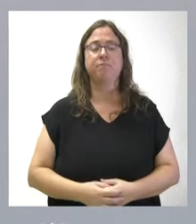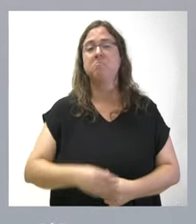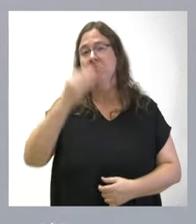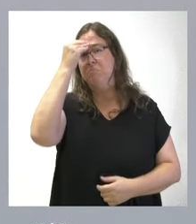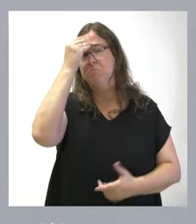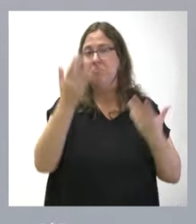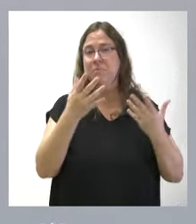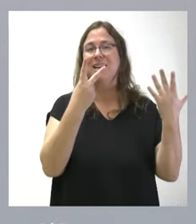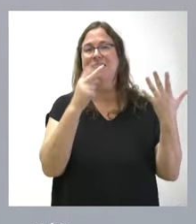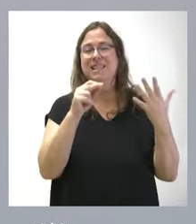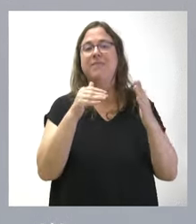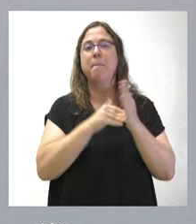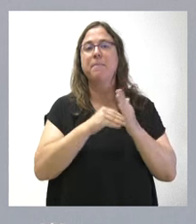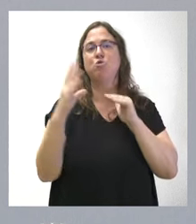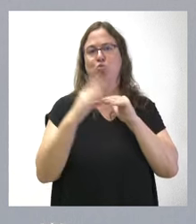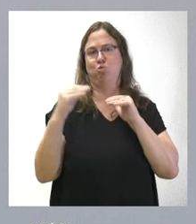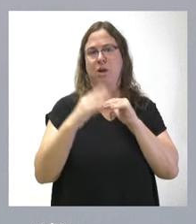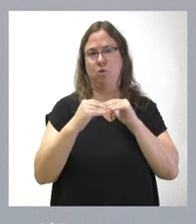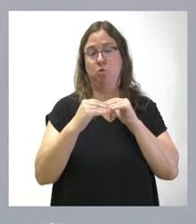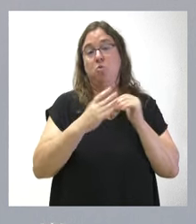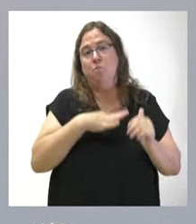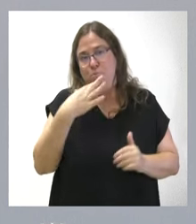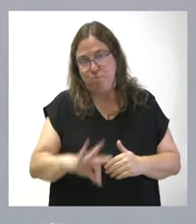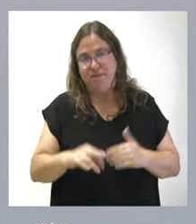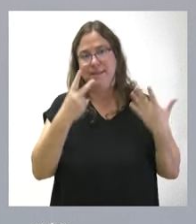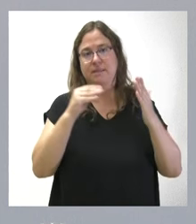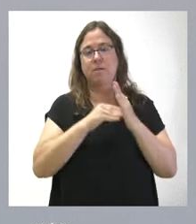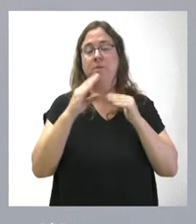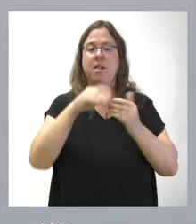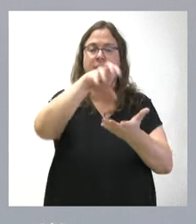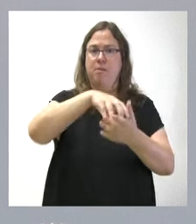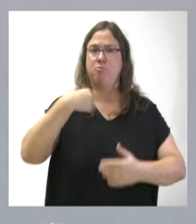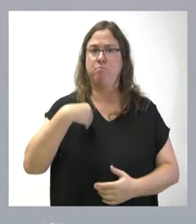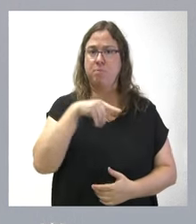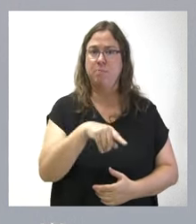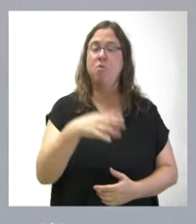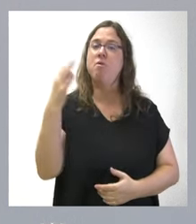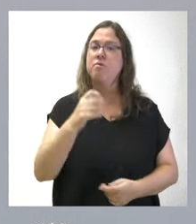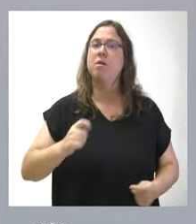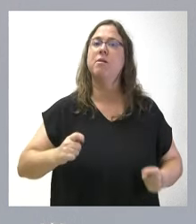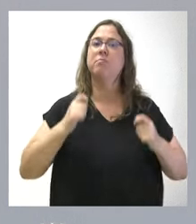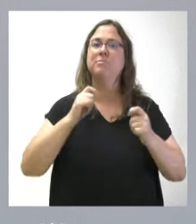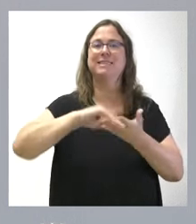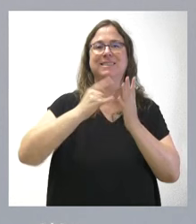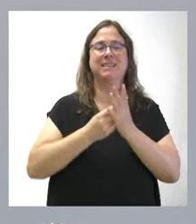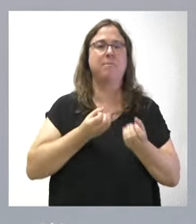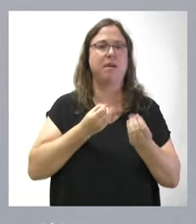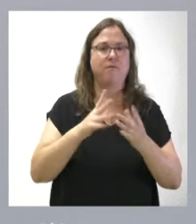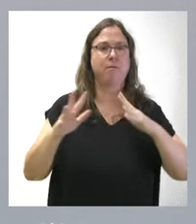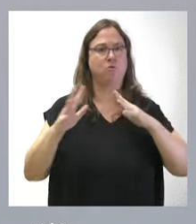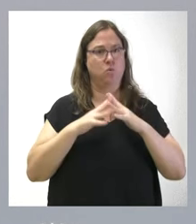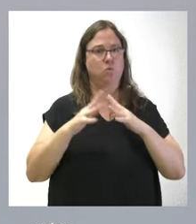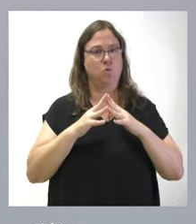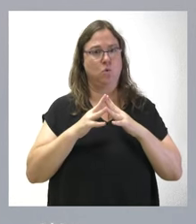70.000 usuarios potenciales de este centro, que deberá dar soporte a los sistemas de información e infraestructuras